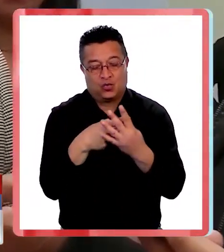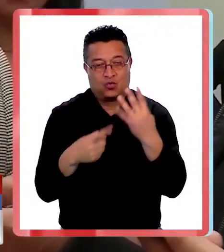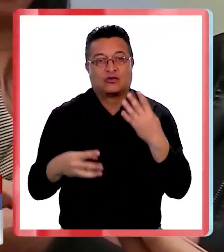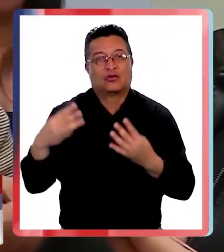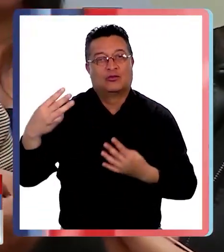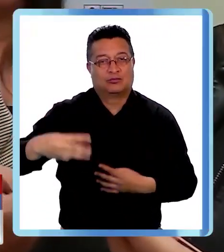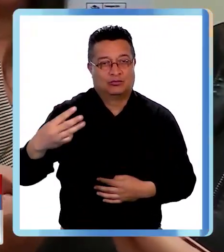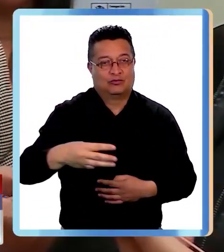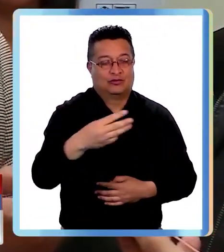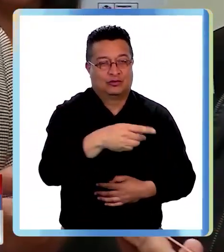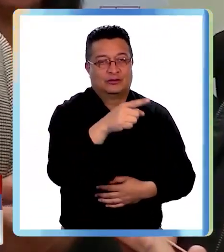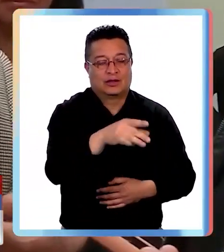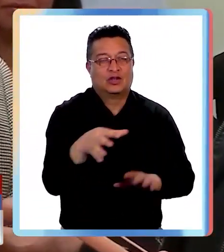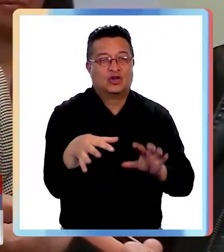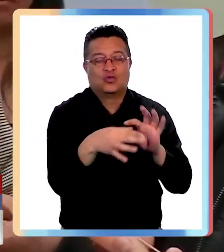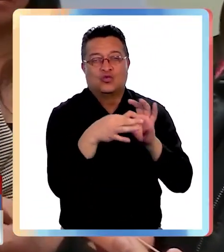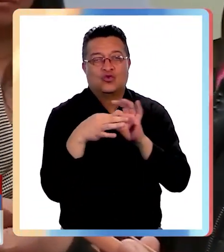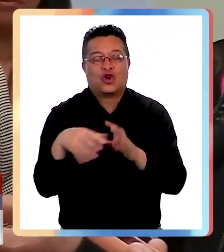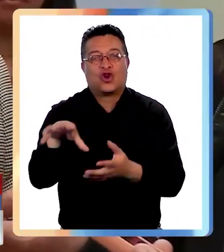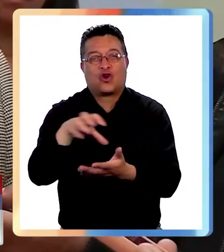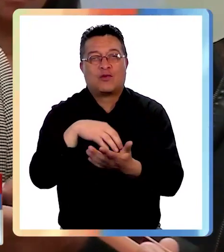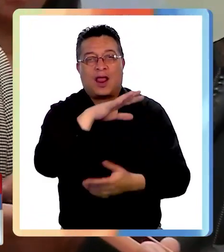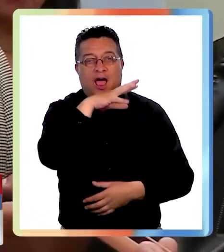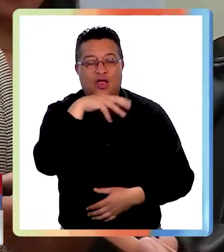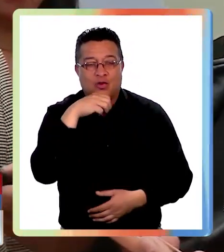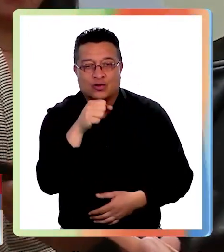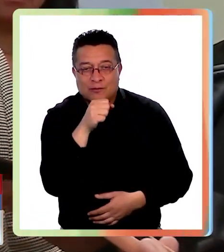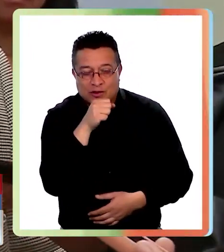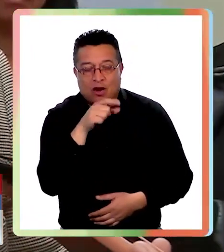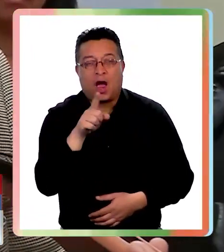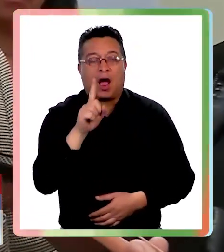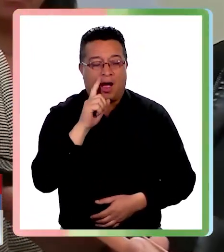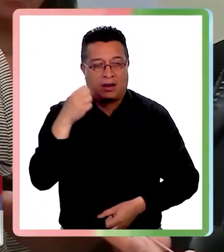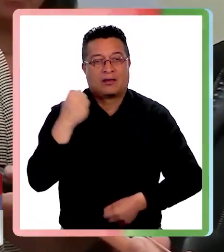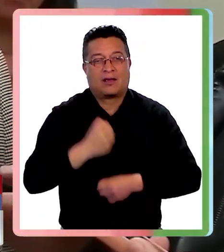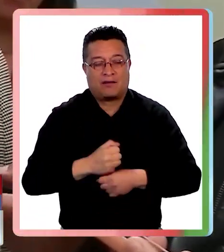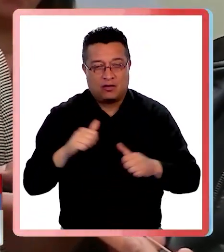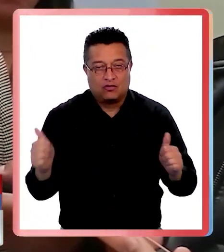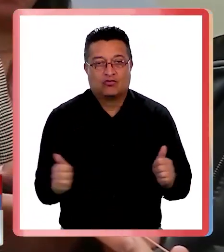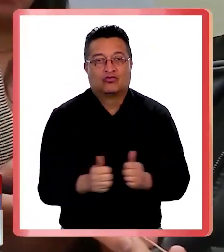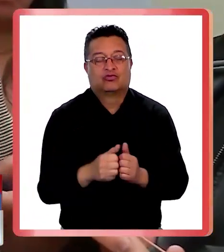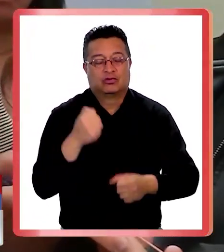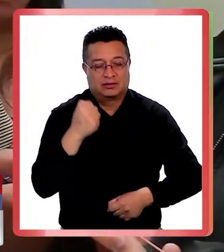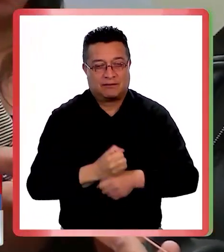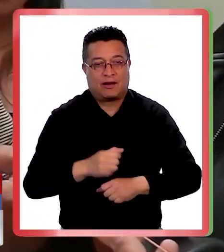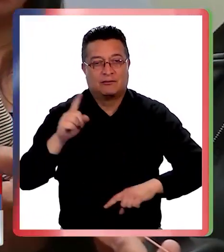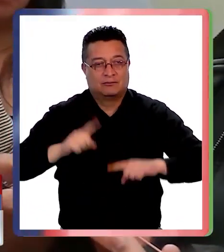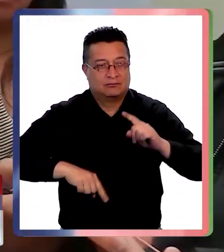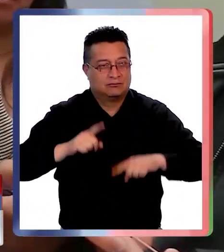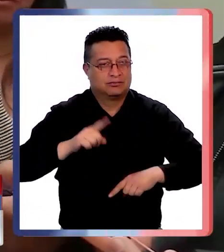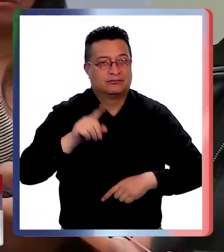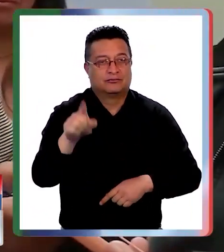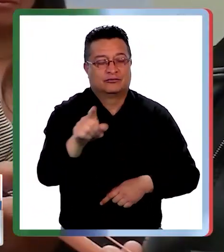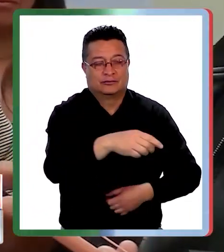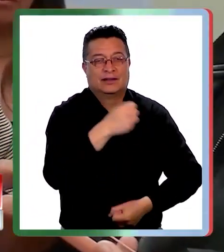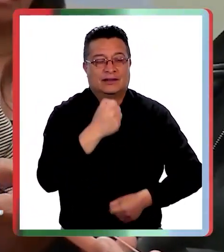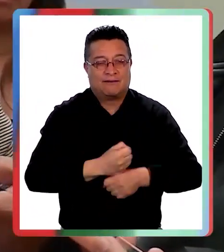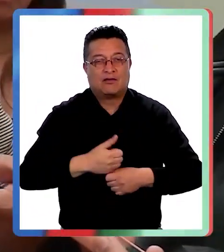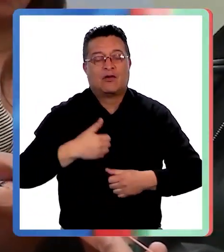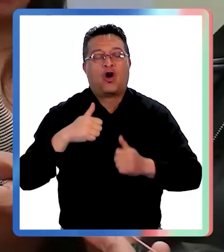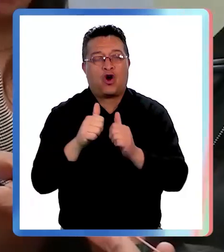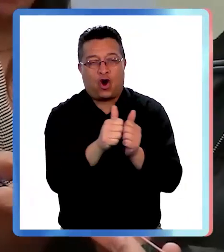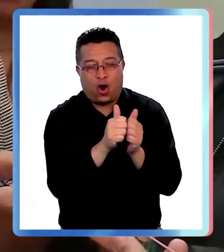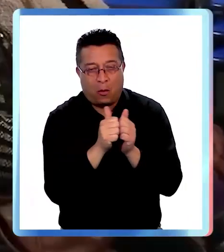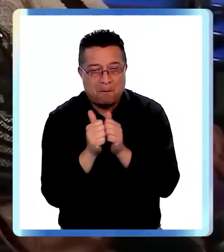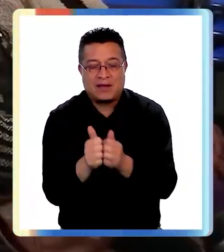cuatro municipios y las uniones comunales de adultos mayores. Hay un trabajo conjunto, hay un trabajo de territorio y hay un trabajo